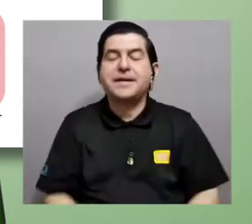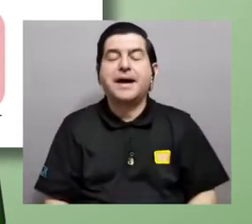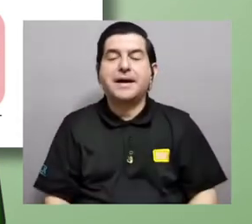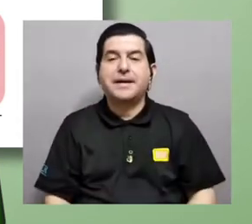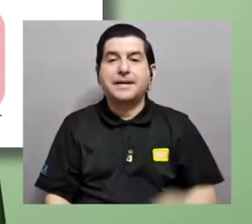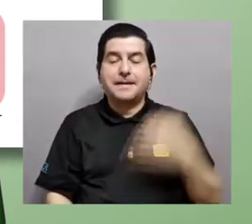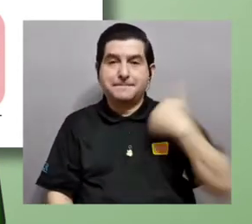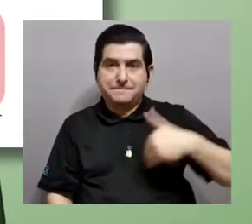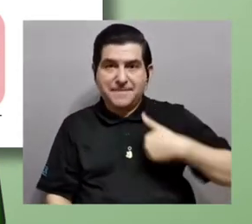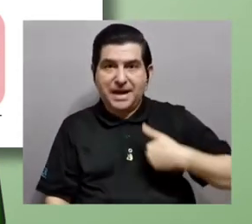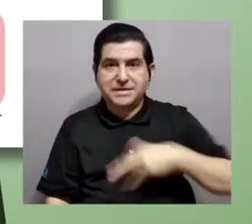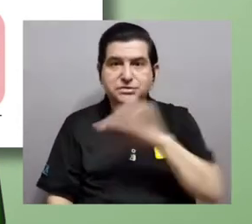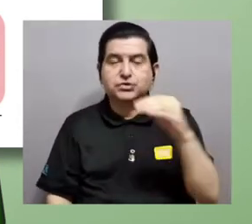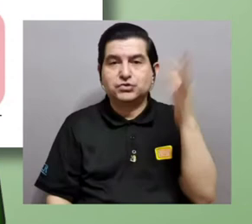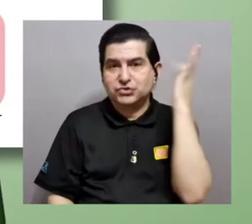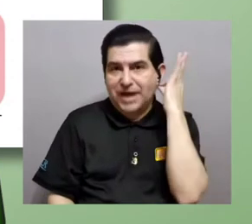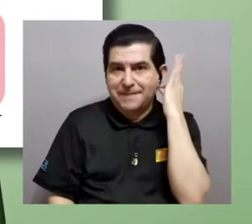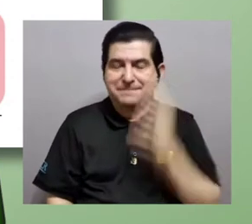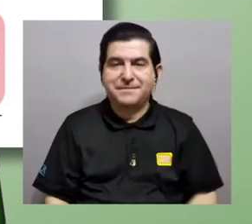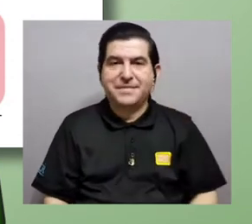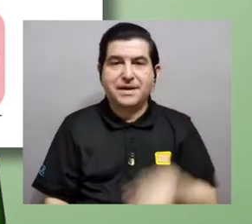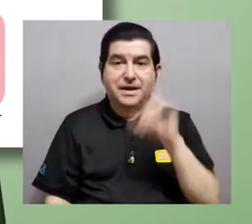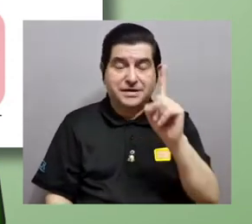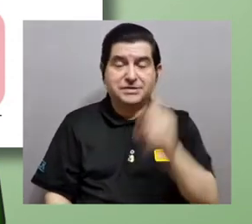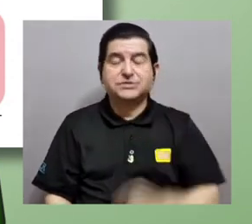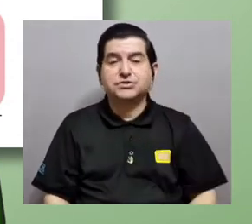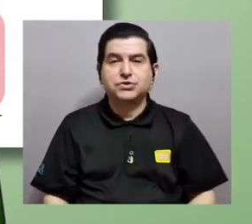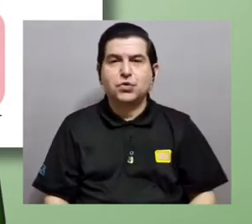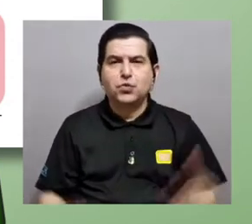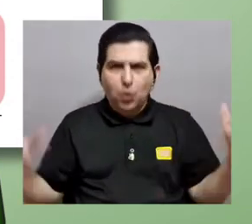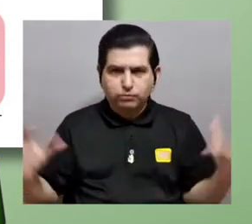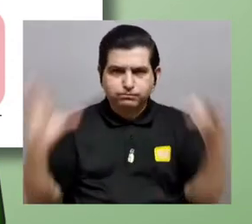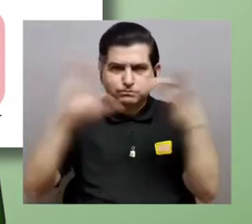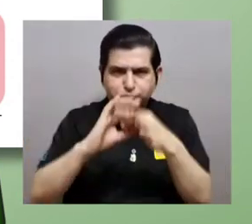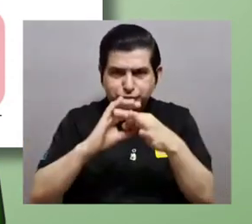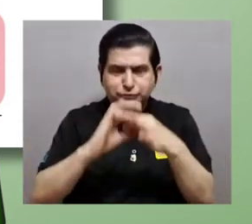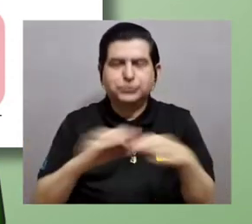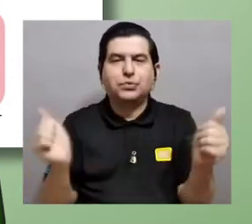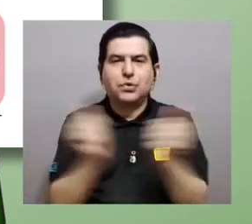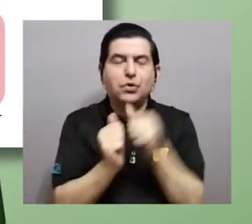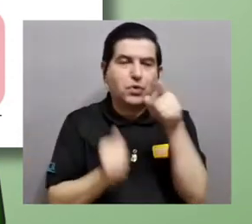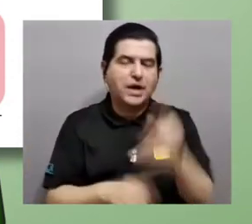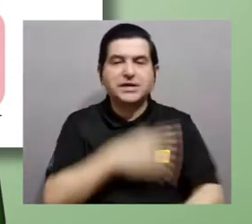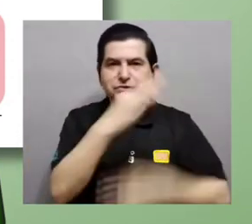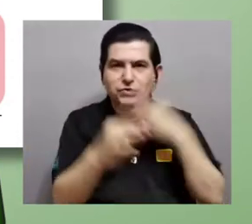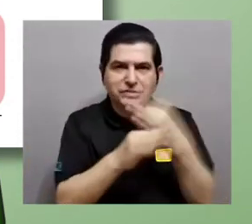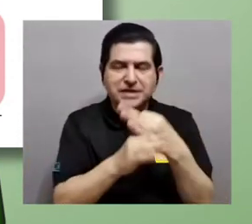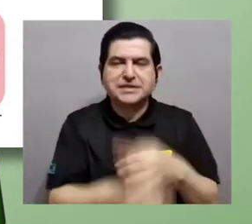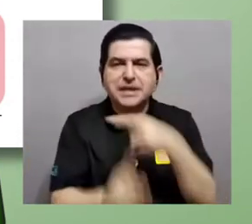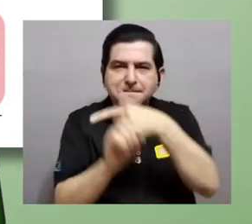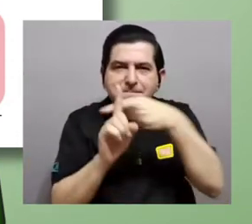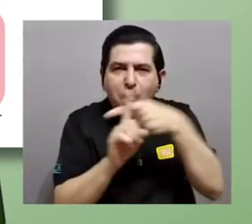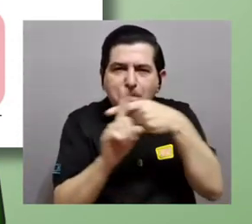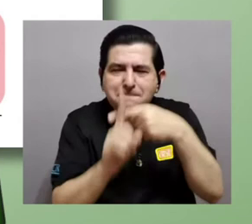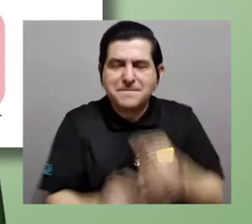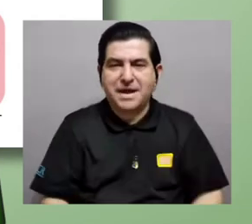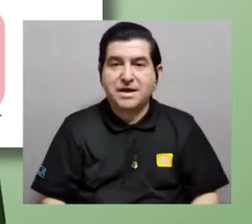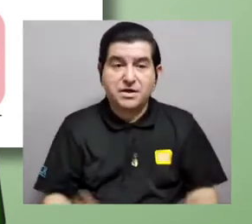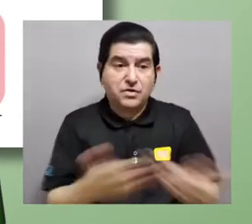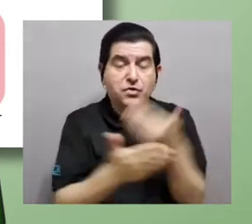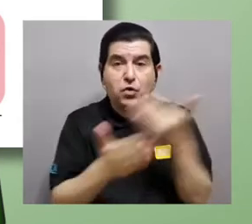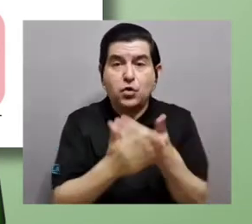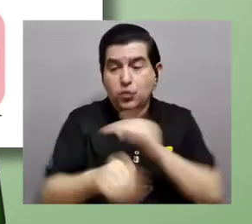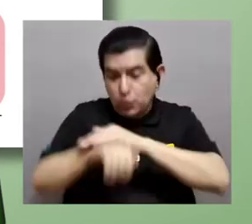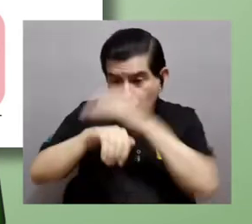hembras. Por ejemplo, si un espermatozoide se fusiona con estos gametos de tamaño intermedio, este nuevo embrión